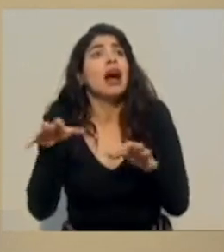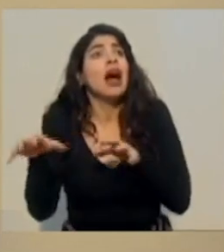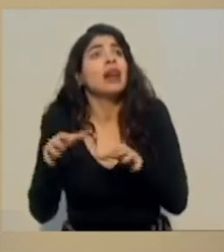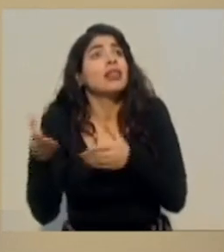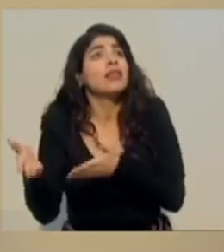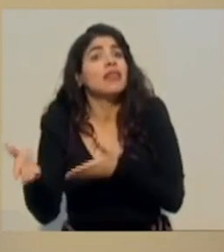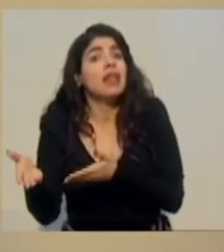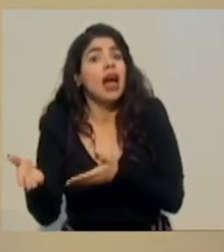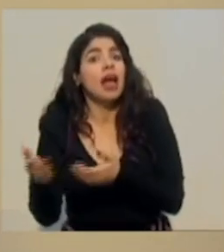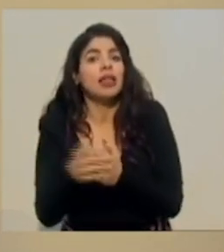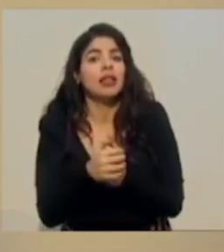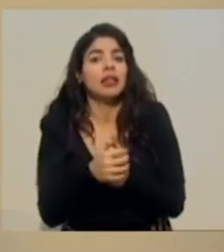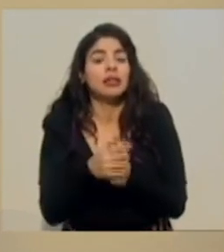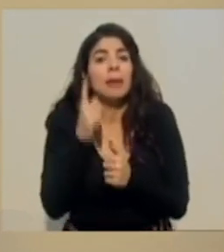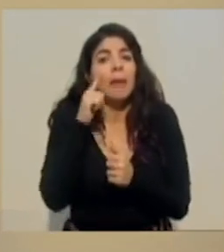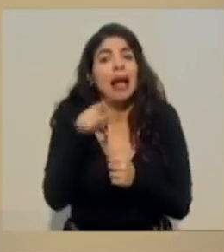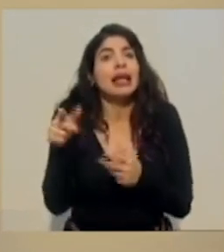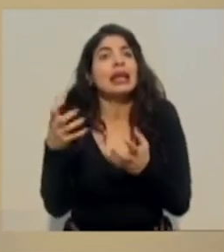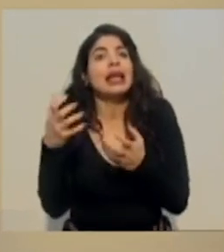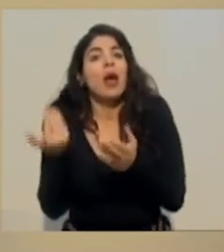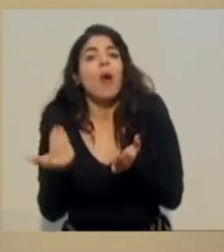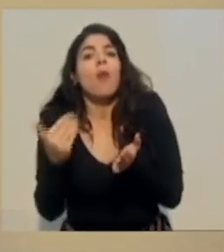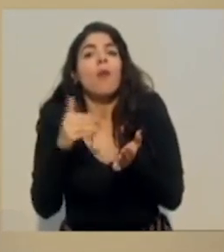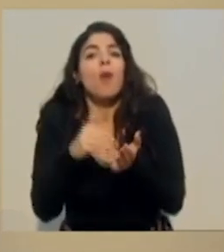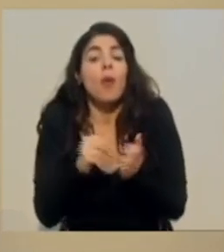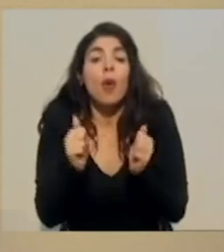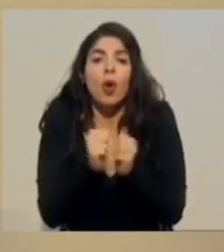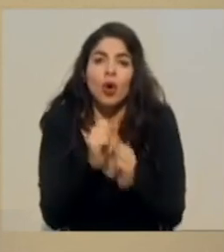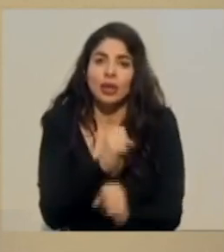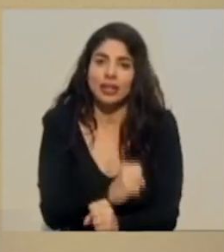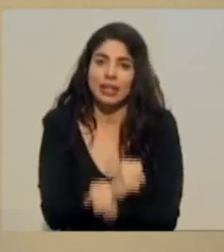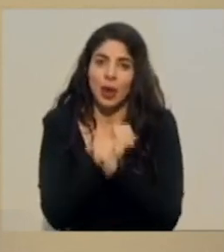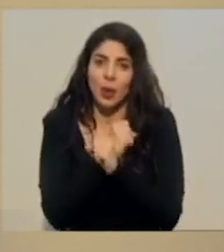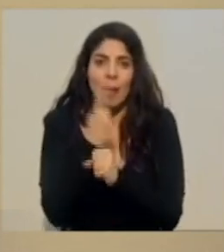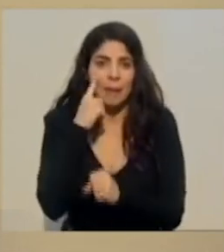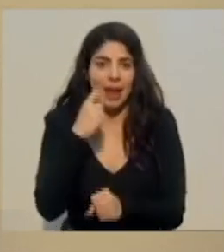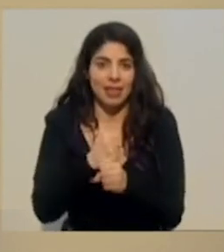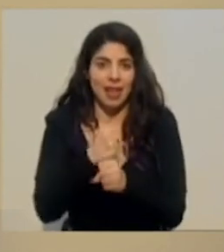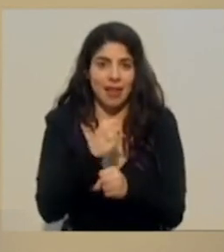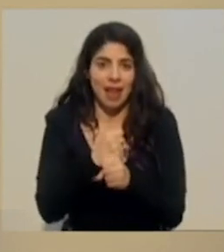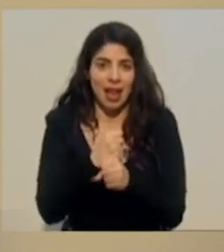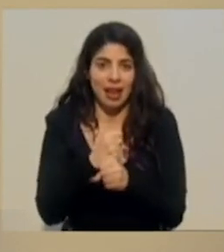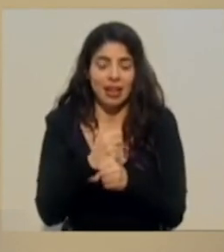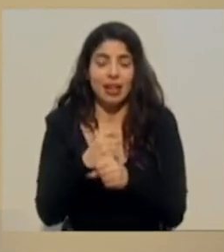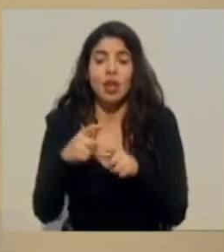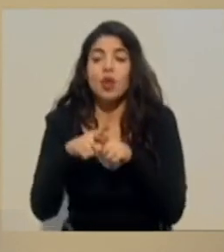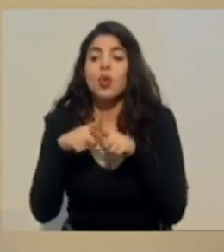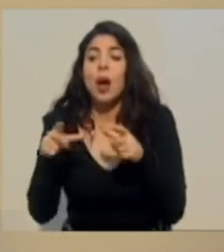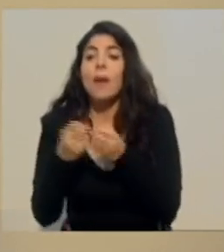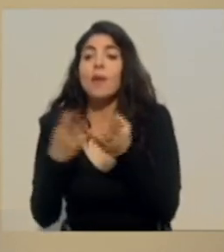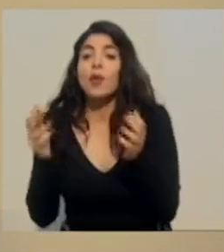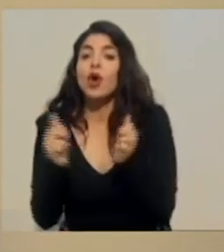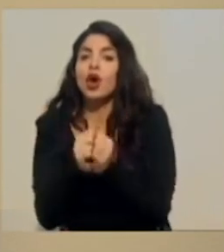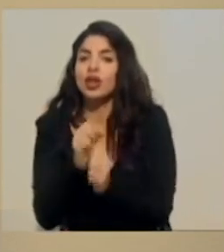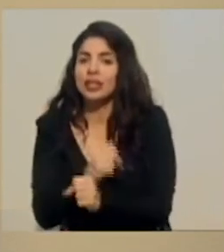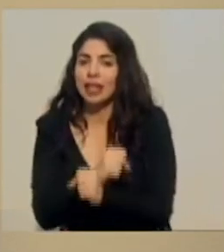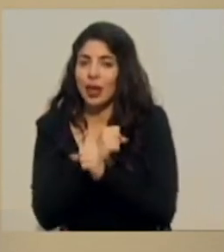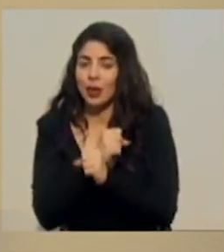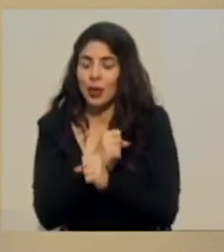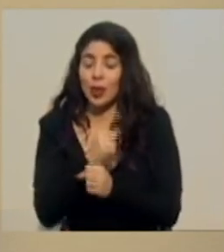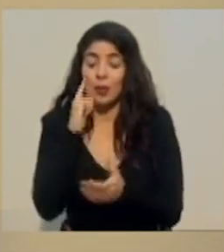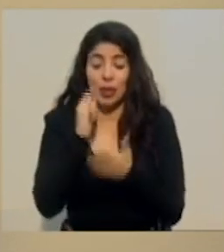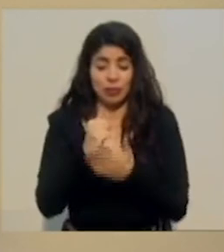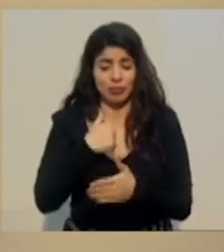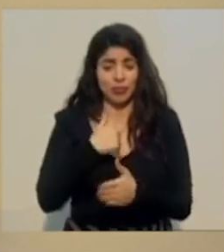poder volver de forma segura a trabajar de los espacios públicos seguros. Yo